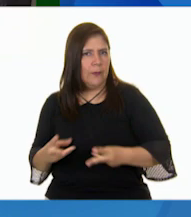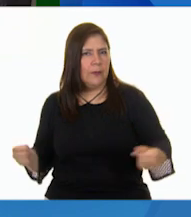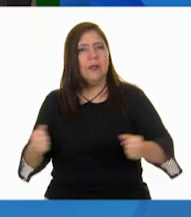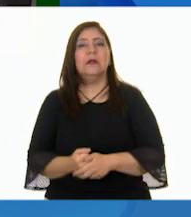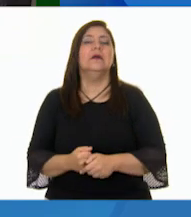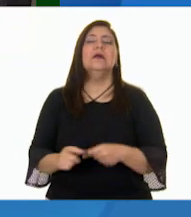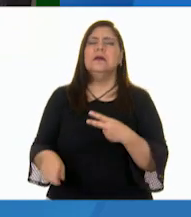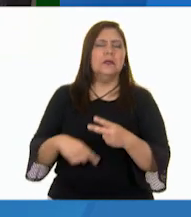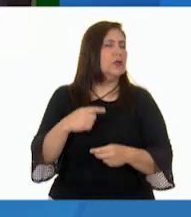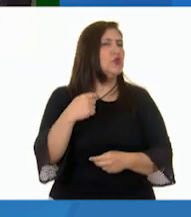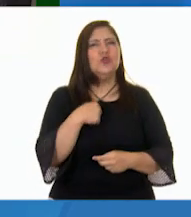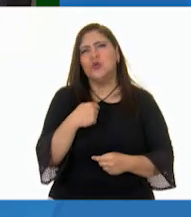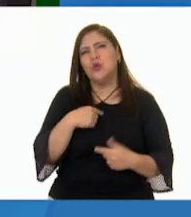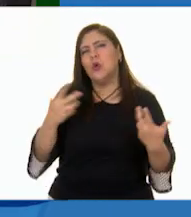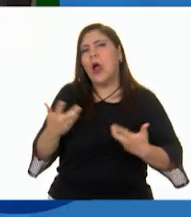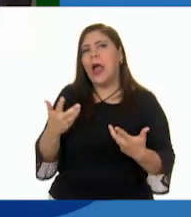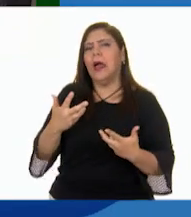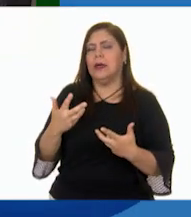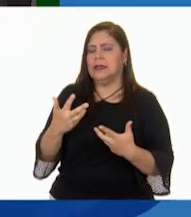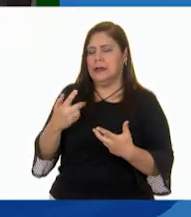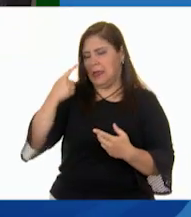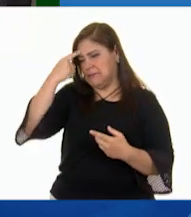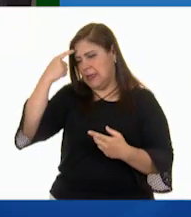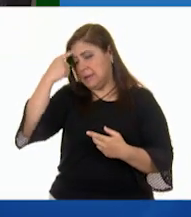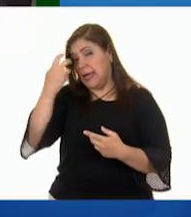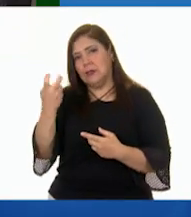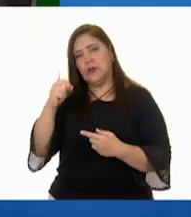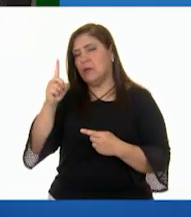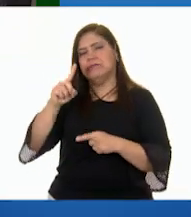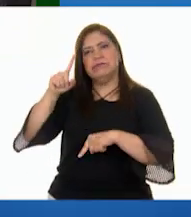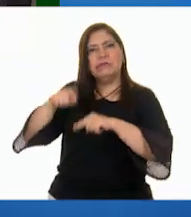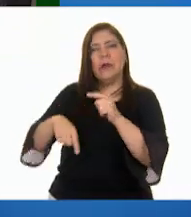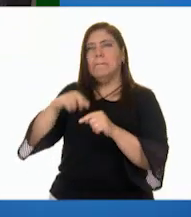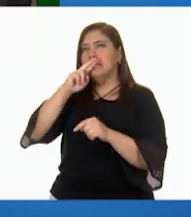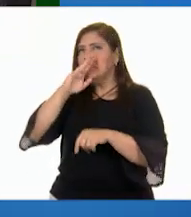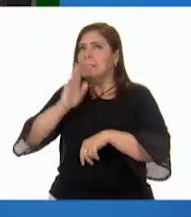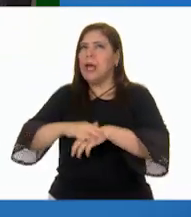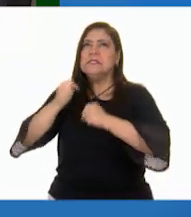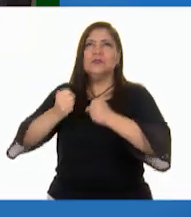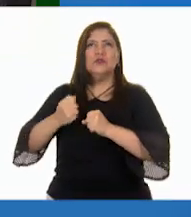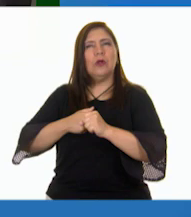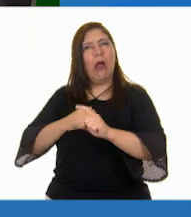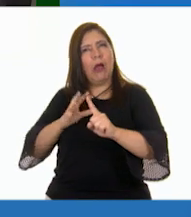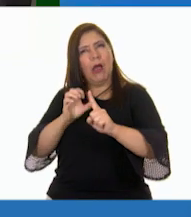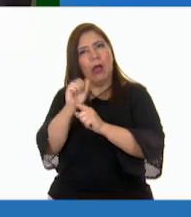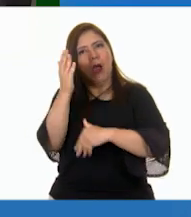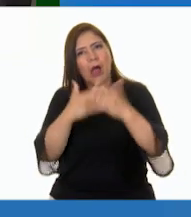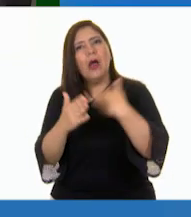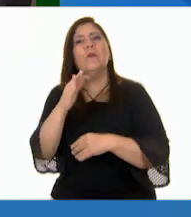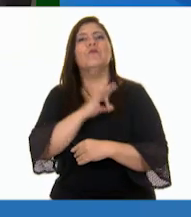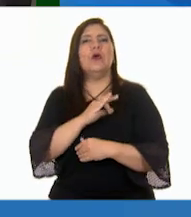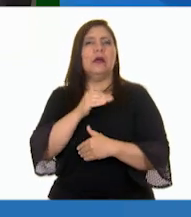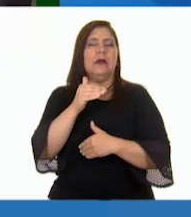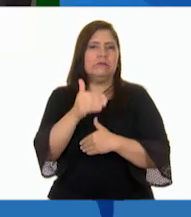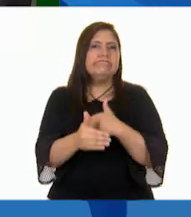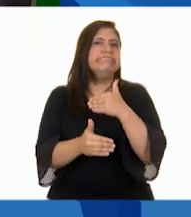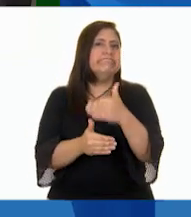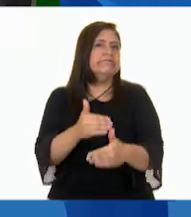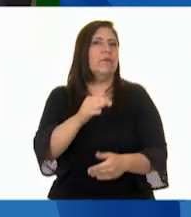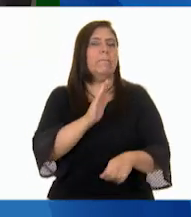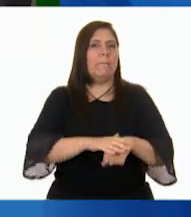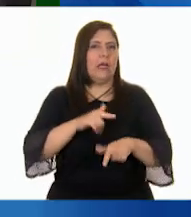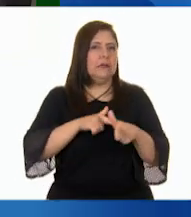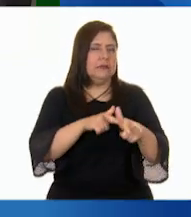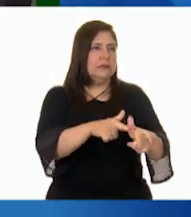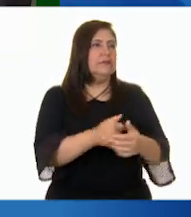Y yo, este, trato de esquivarlo y tratar de convertirlo en un logro más para poder seguir adelante. Bueno,